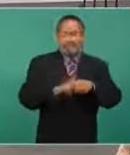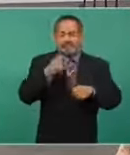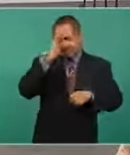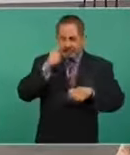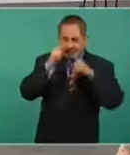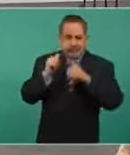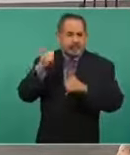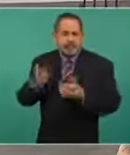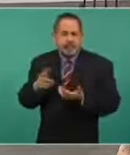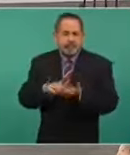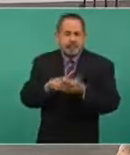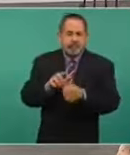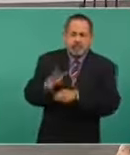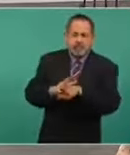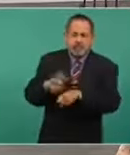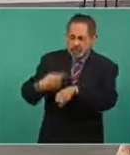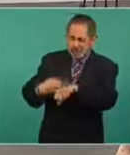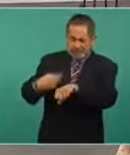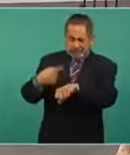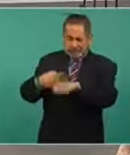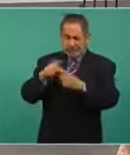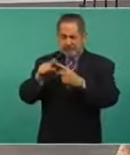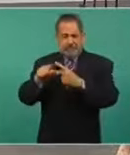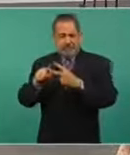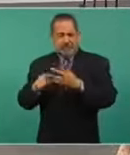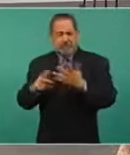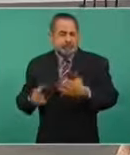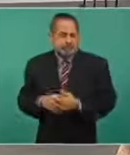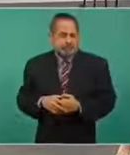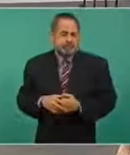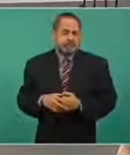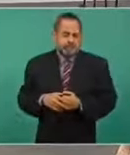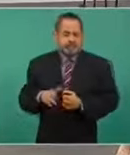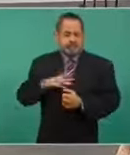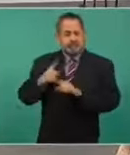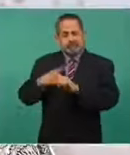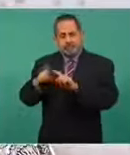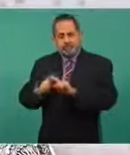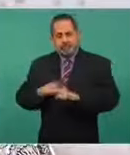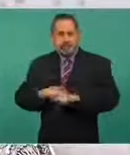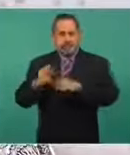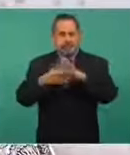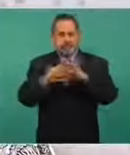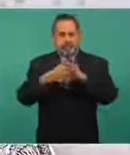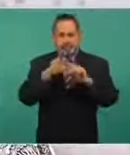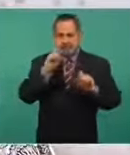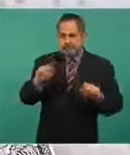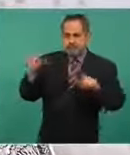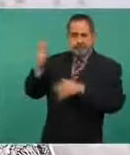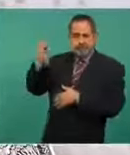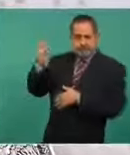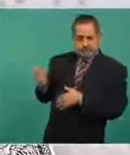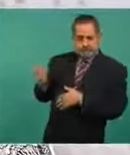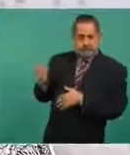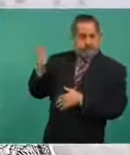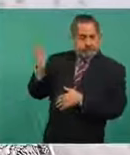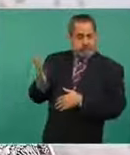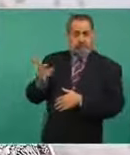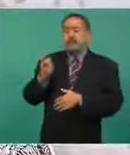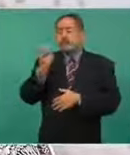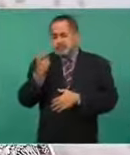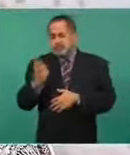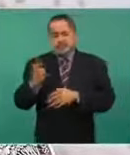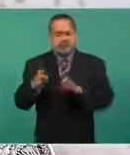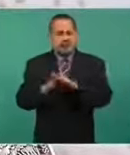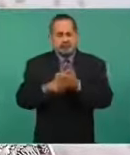crítica o incluso el riesgo de defunción. Hay varios grupos, no me detendré en cada uno, se pueden ver en la imagen, pero en general son